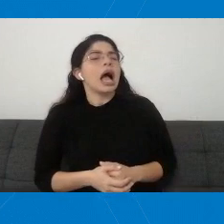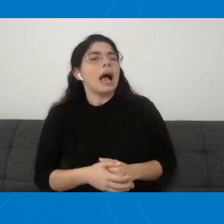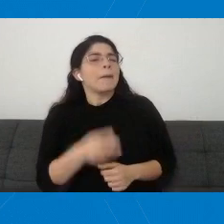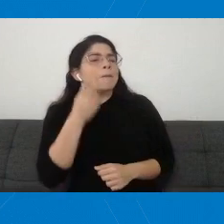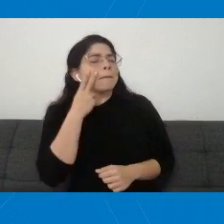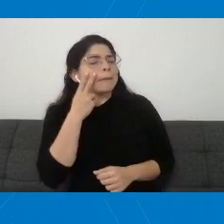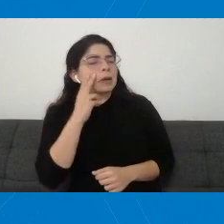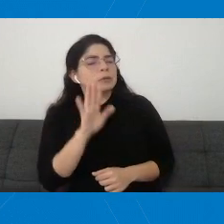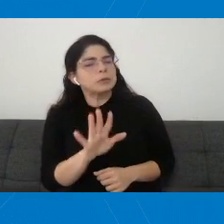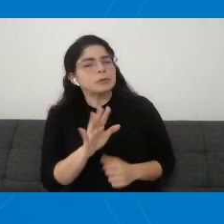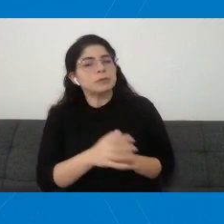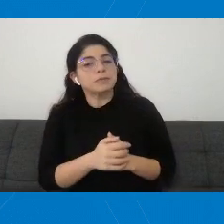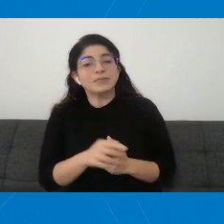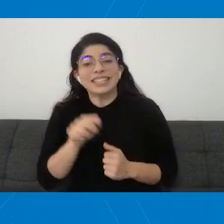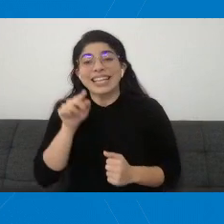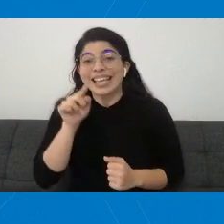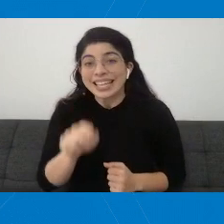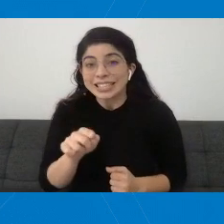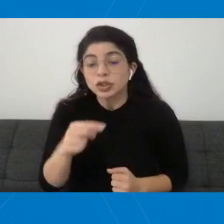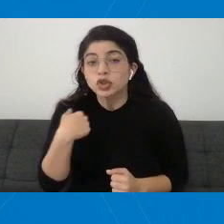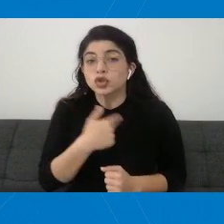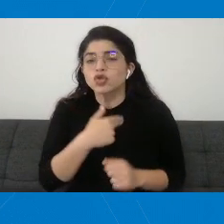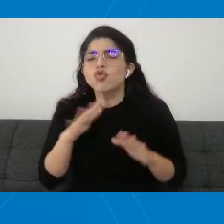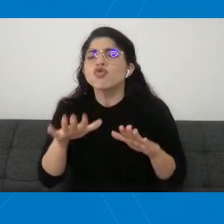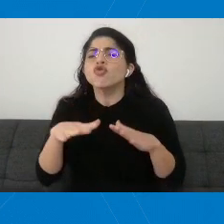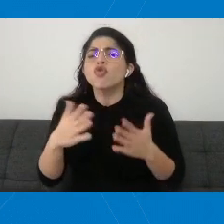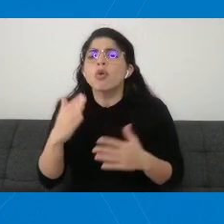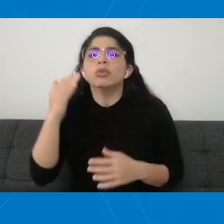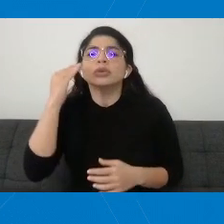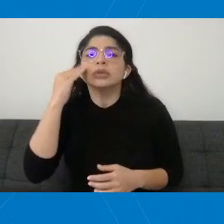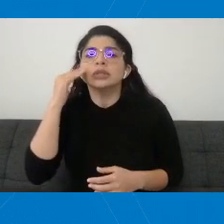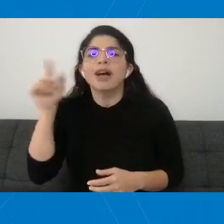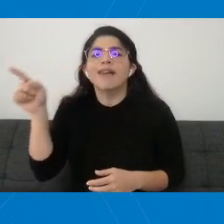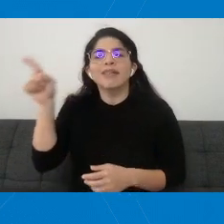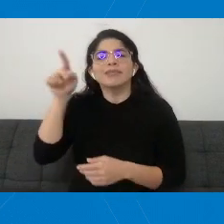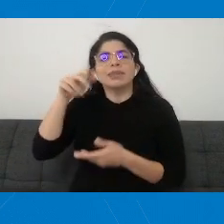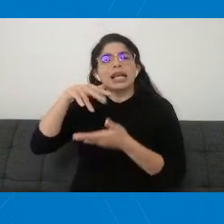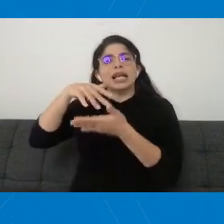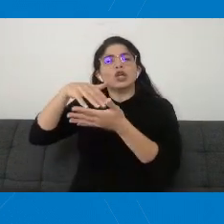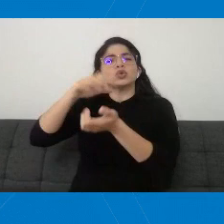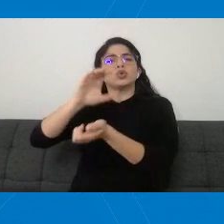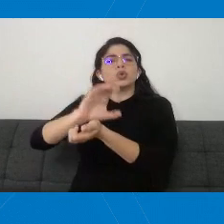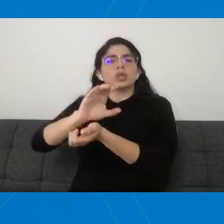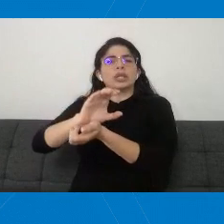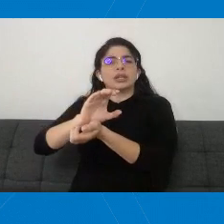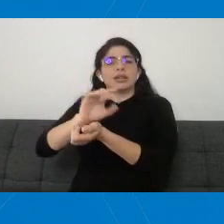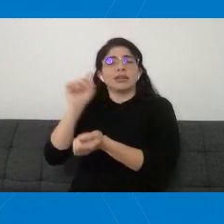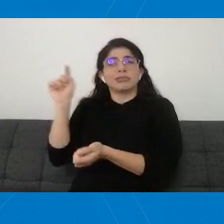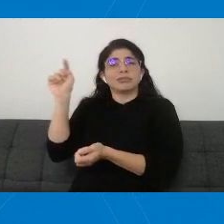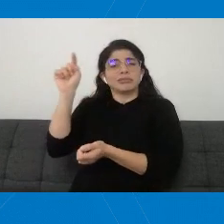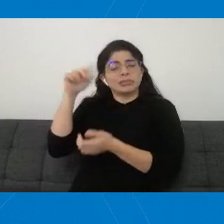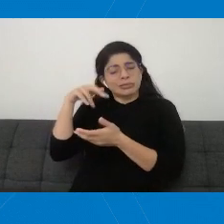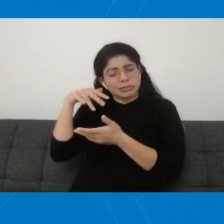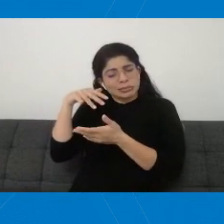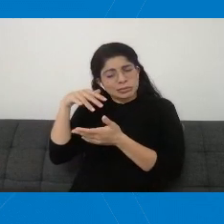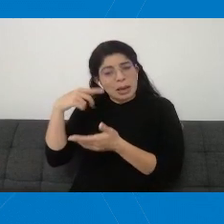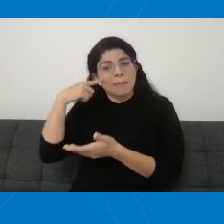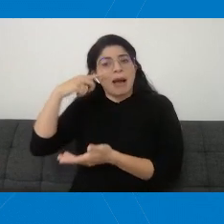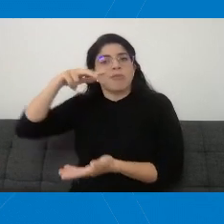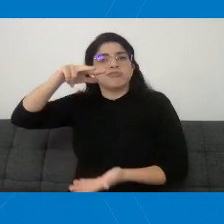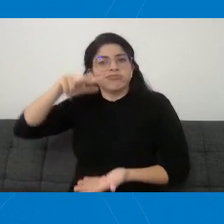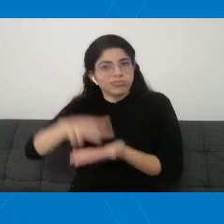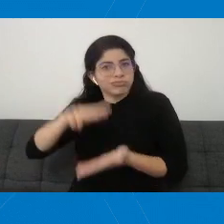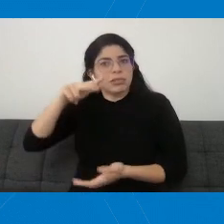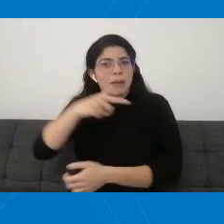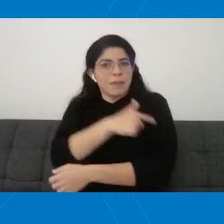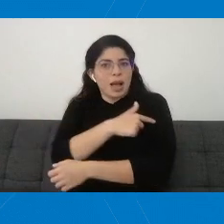Esto lo sabemos por los estudios clínicos tan vigorosos que se han hecho para la aprobación de estas vacunas y